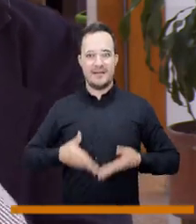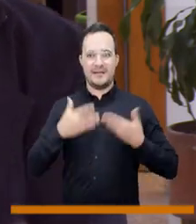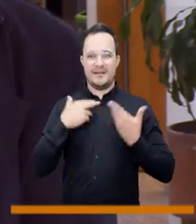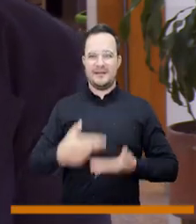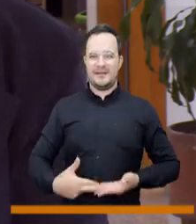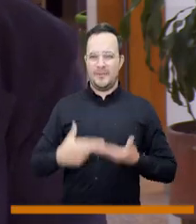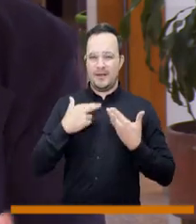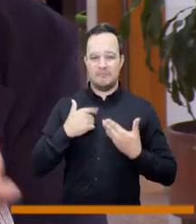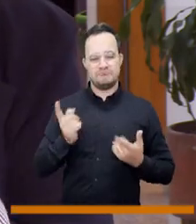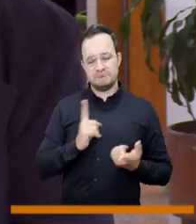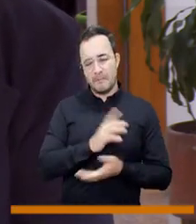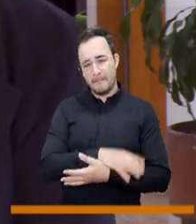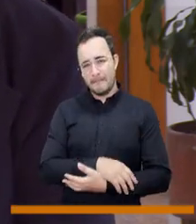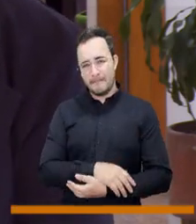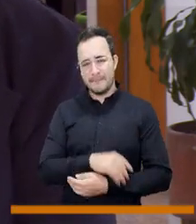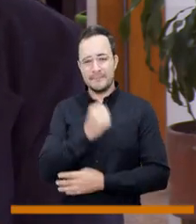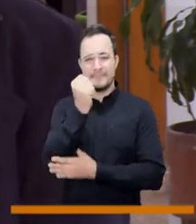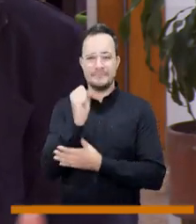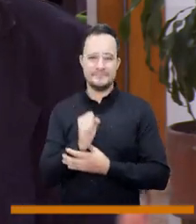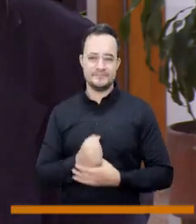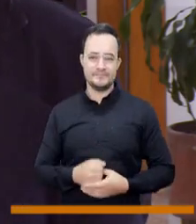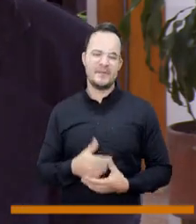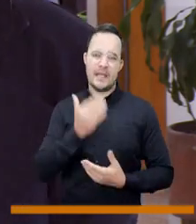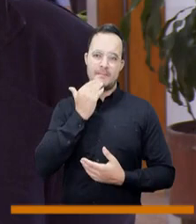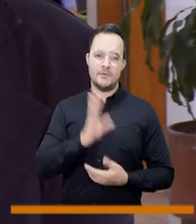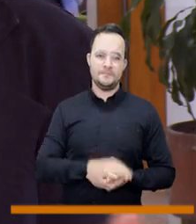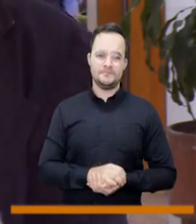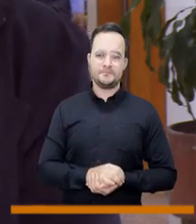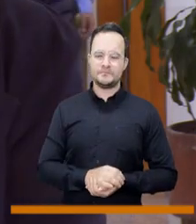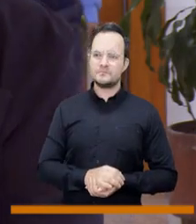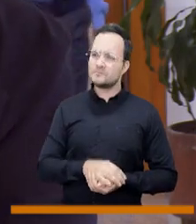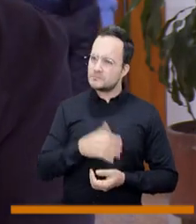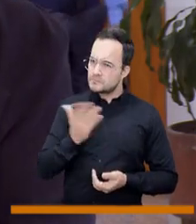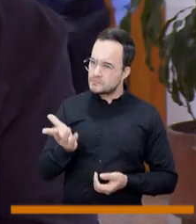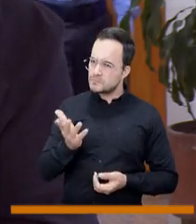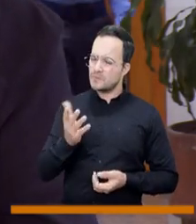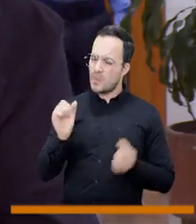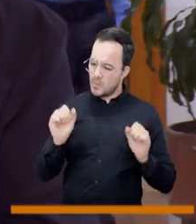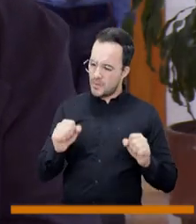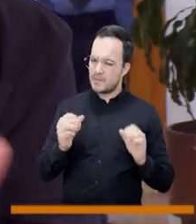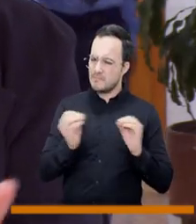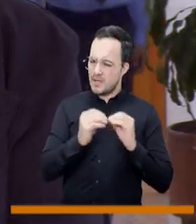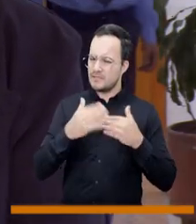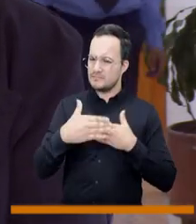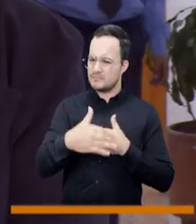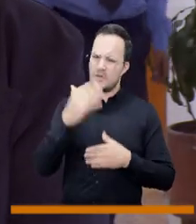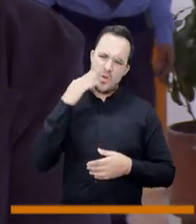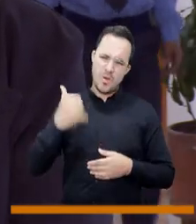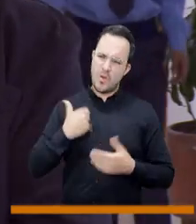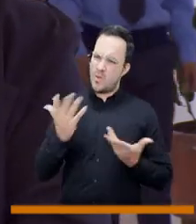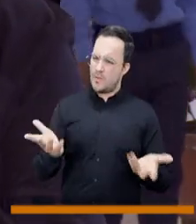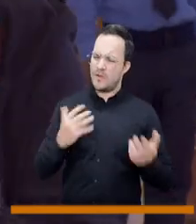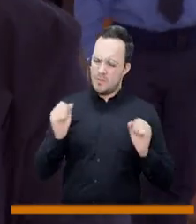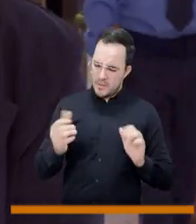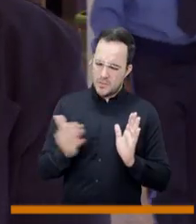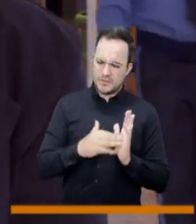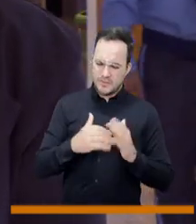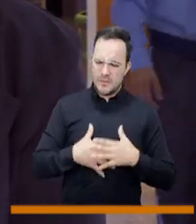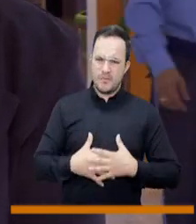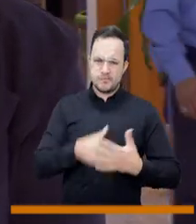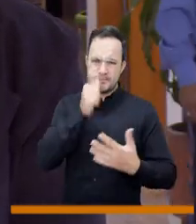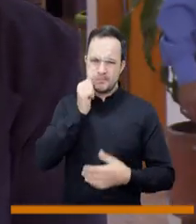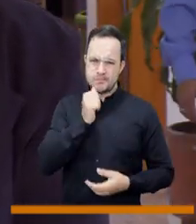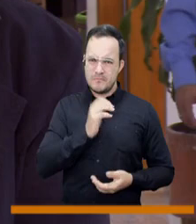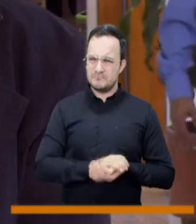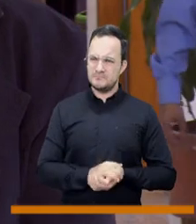pueden generar es como un entorpecimiento del proceso de recuperación. Por ejemplo, decirle a una mamá y a un papá, estás muy joven,